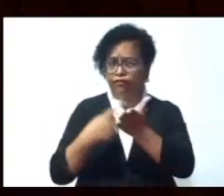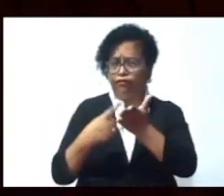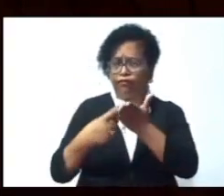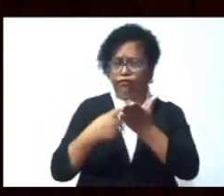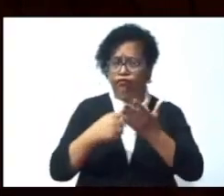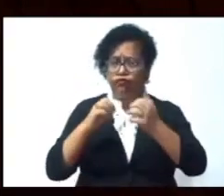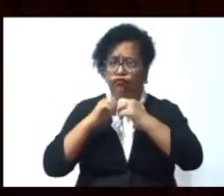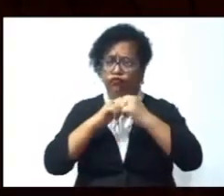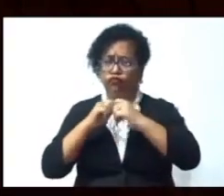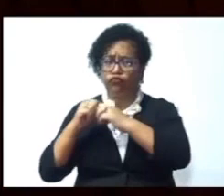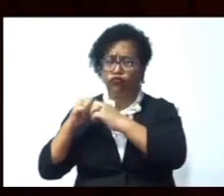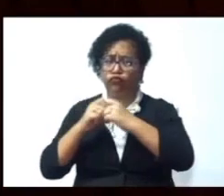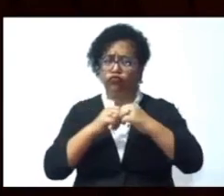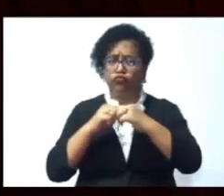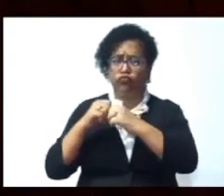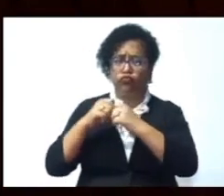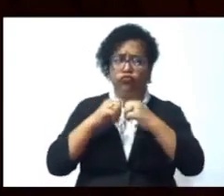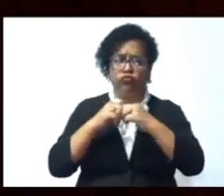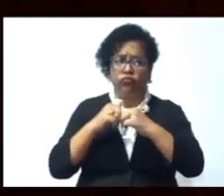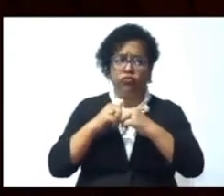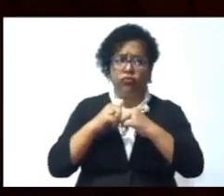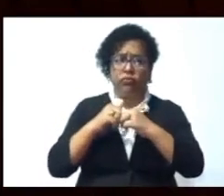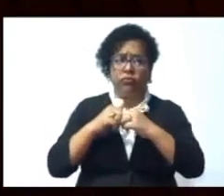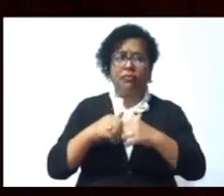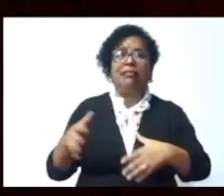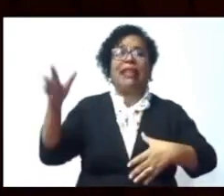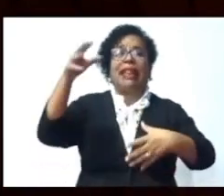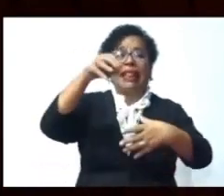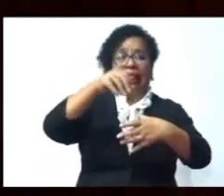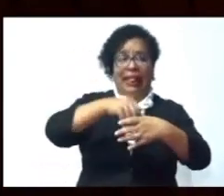instancia fuera del currículo académico,